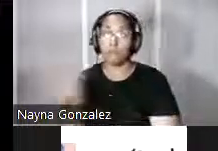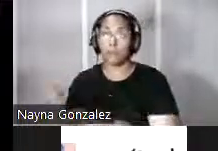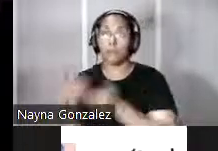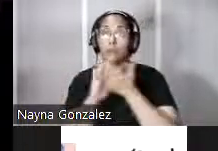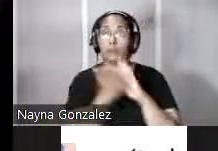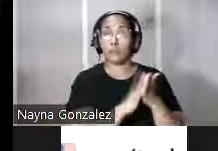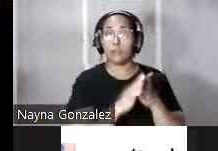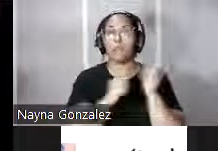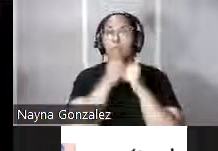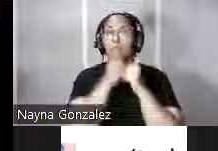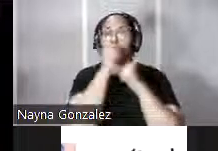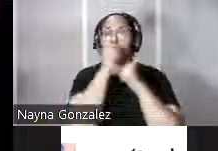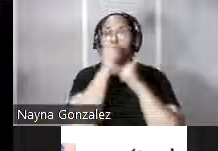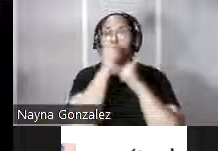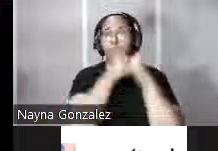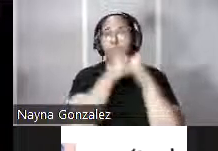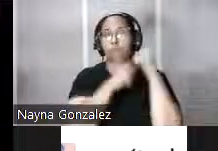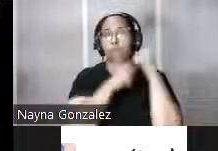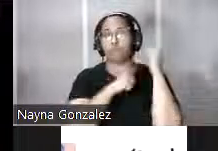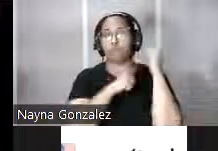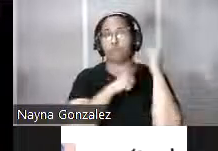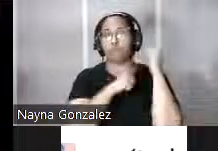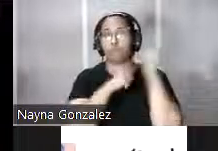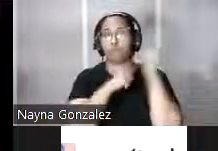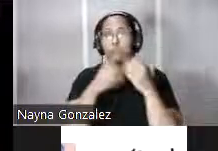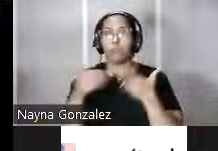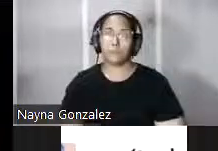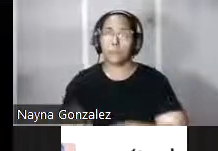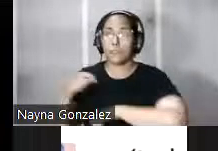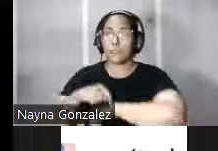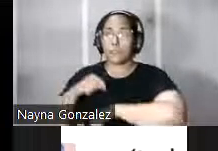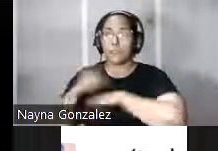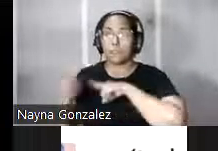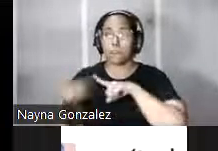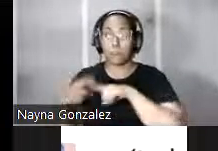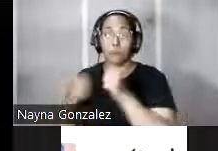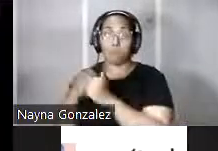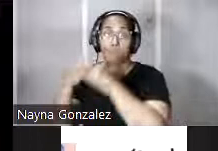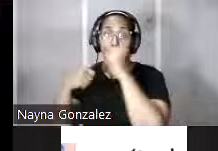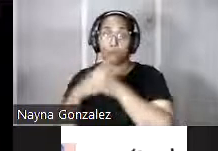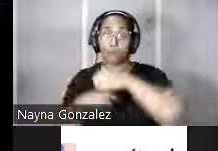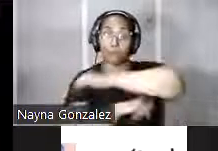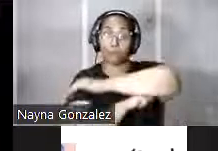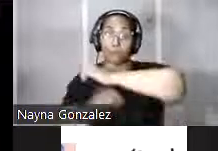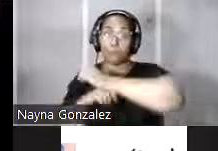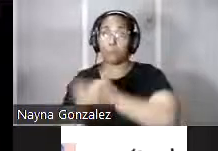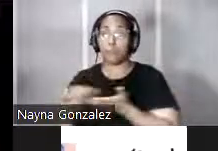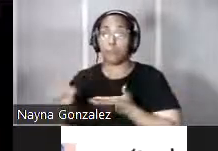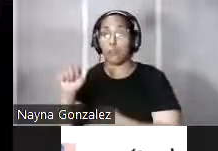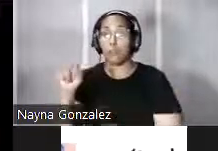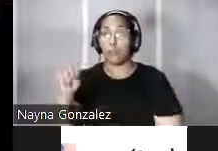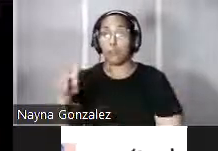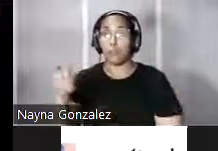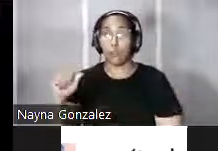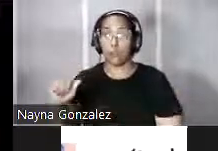nuevas obras defensivas. Y es en ese momento cuando se construyeron los puentes de San Antonio y el puente de Martín Peña sobre los caños